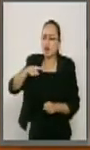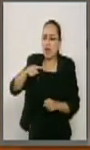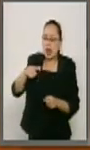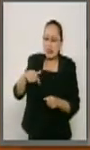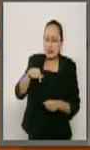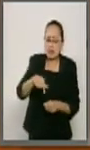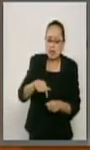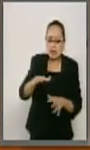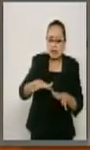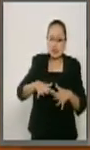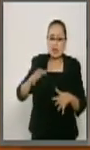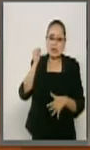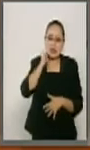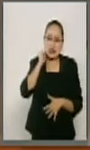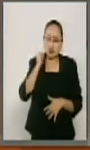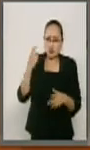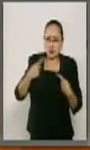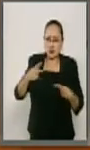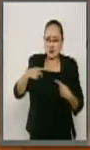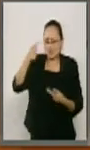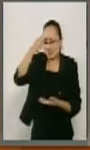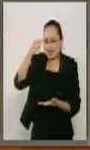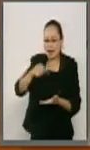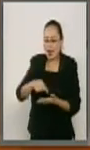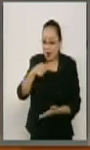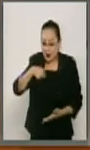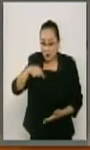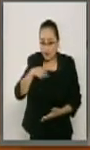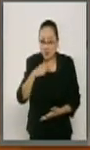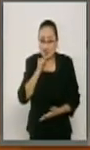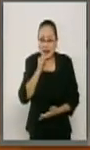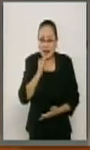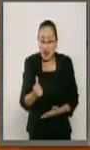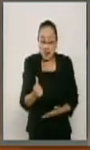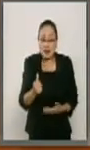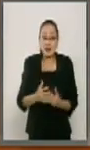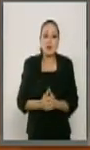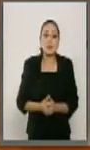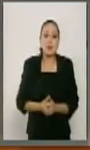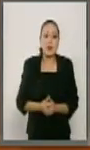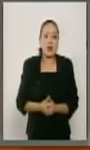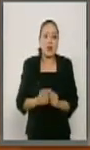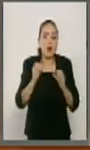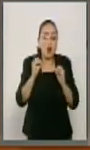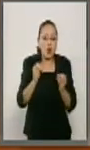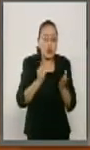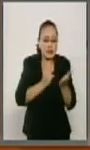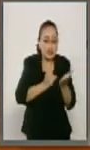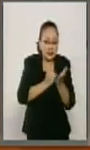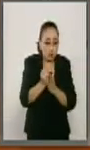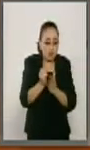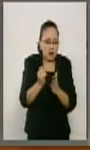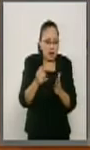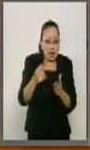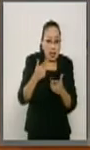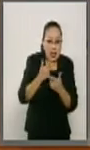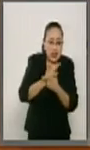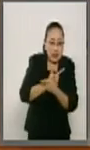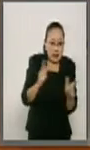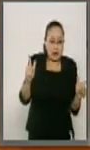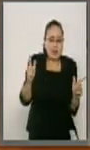legislativo. Porque o tomamos una decisión autónoma e independiente